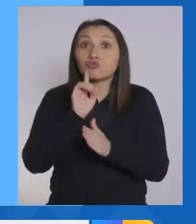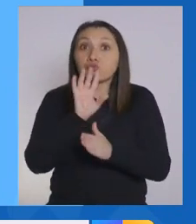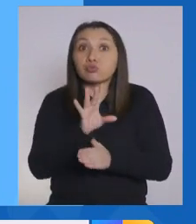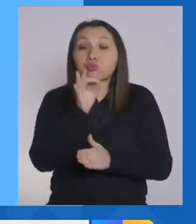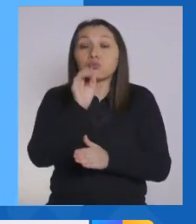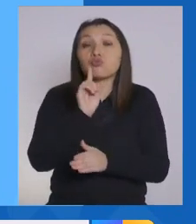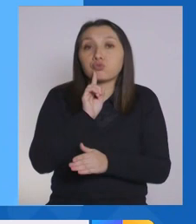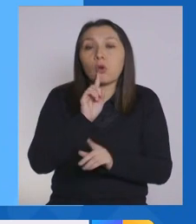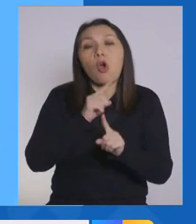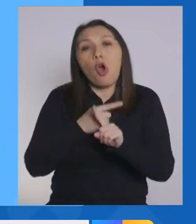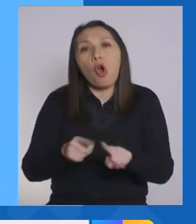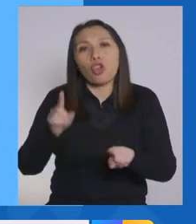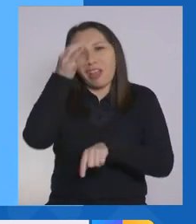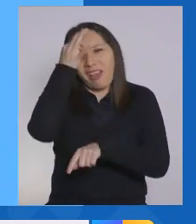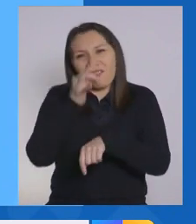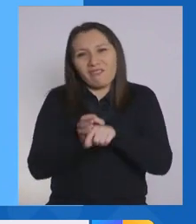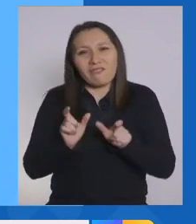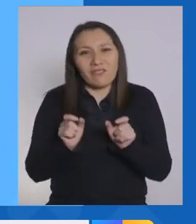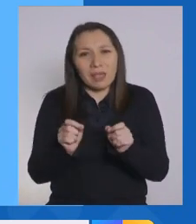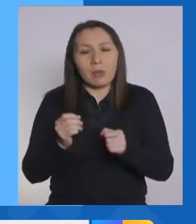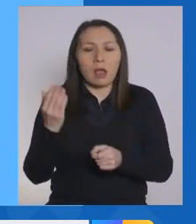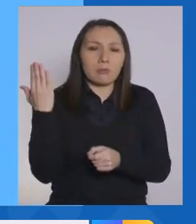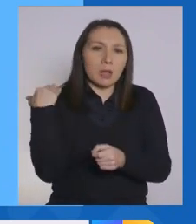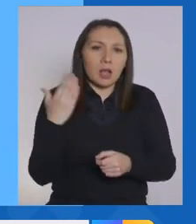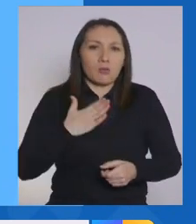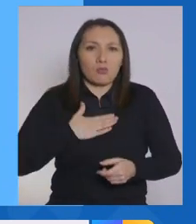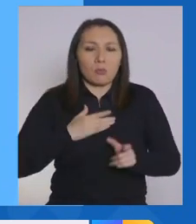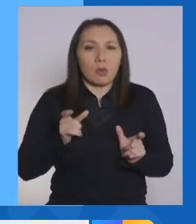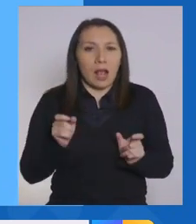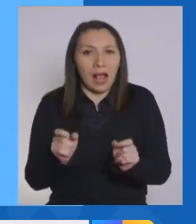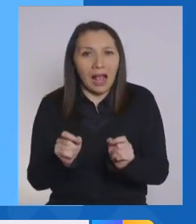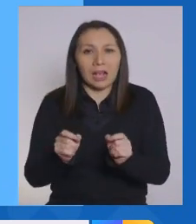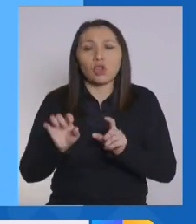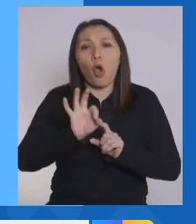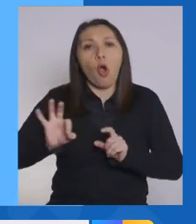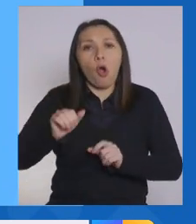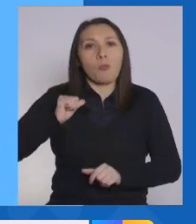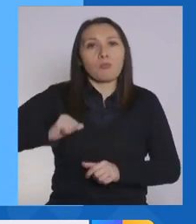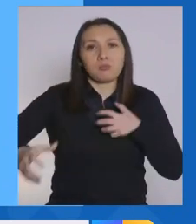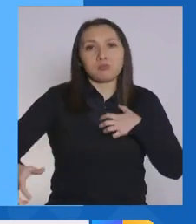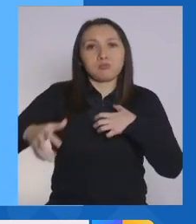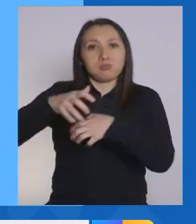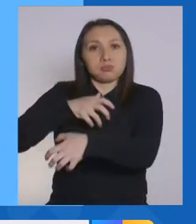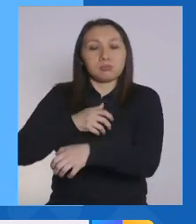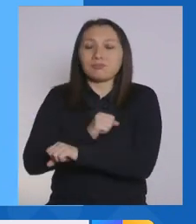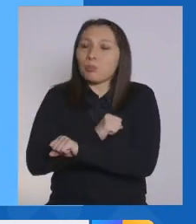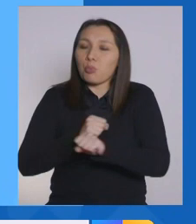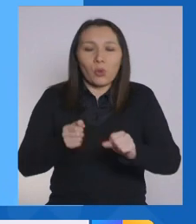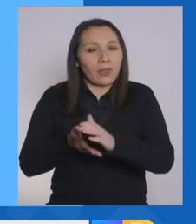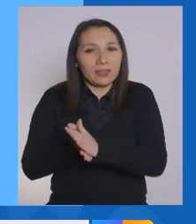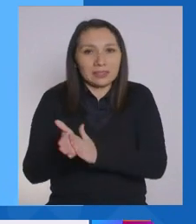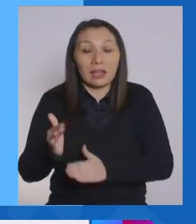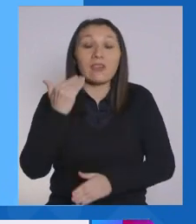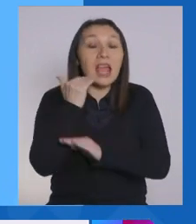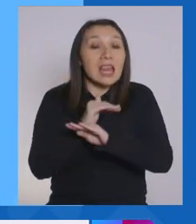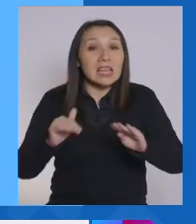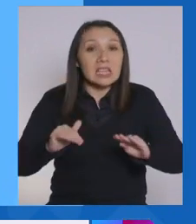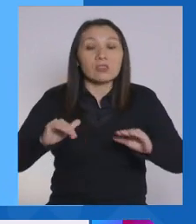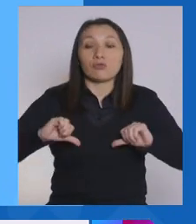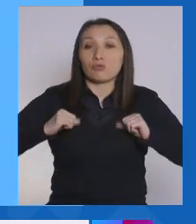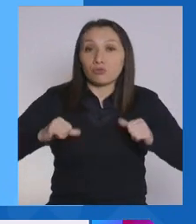patología base, cardiorespiratoria, oncológica, trasplantado. Y también los niños y niñas y